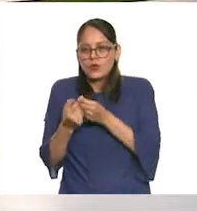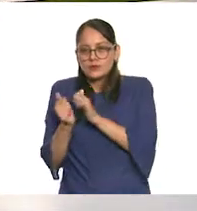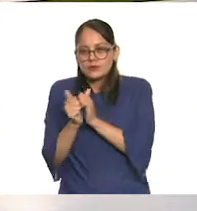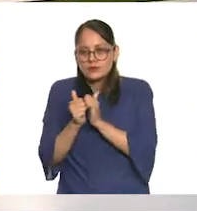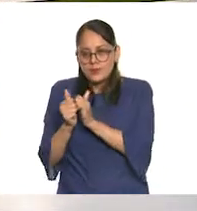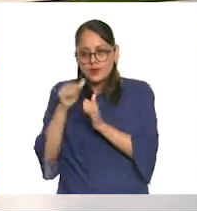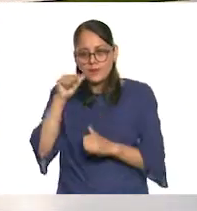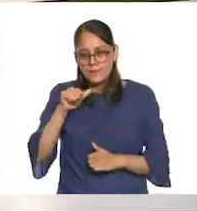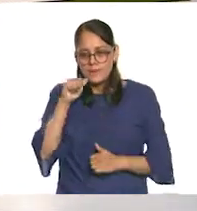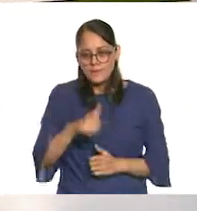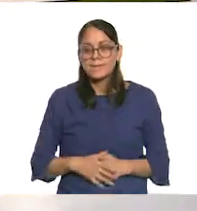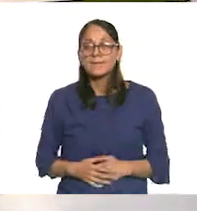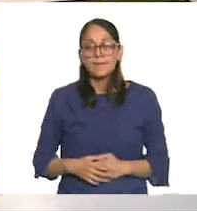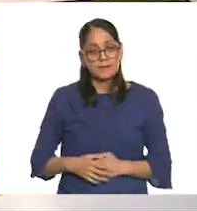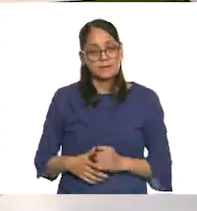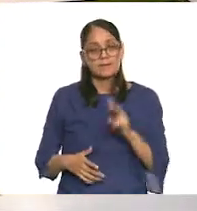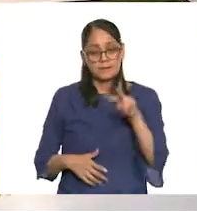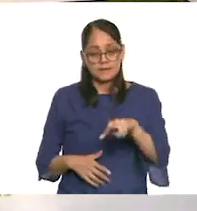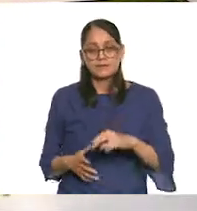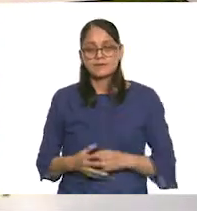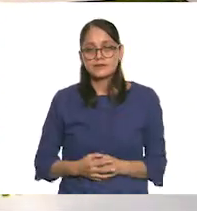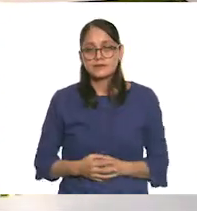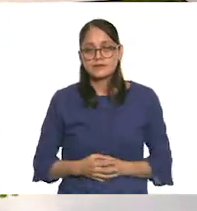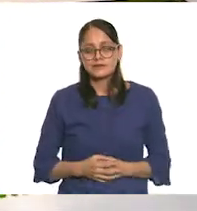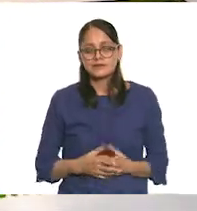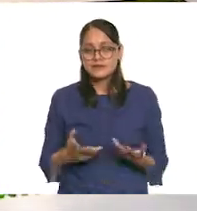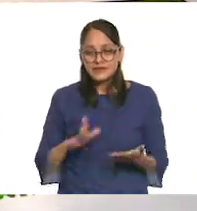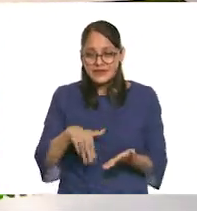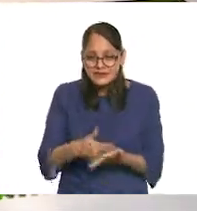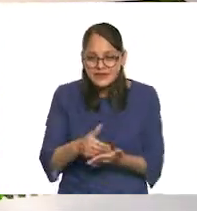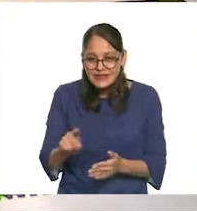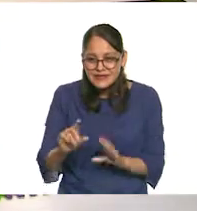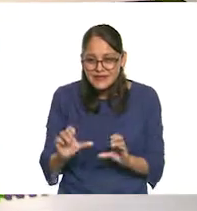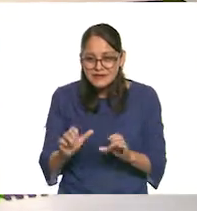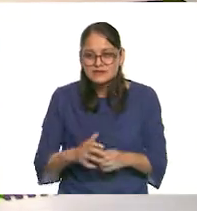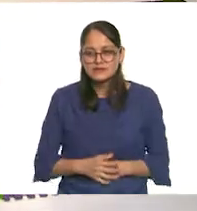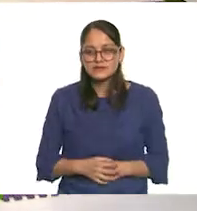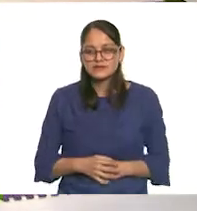¿Estás de acuerdo, Erick? Sí. Bueno, vamos a... No te caigas, dibujo.